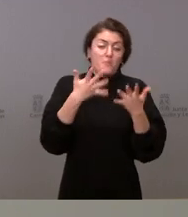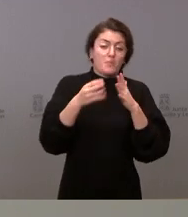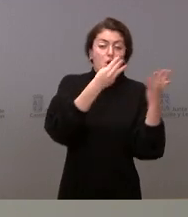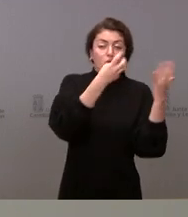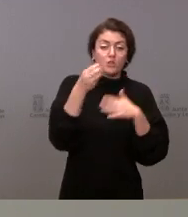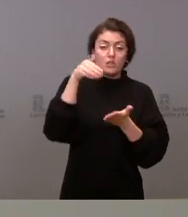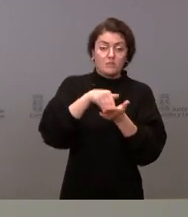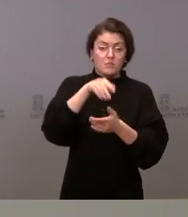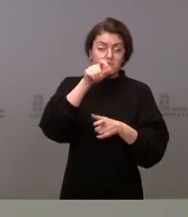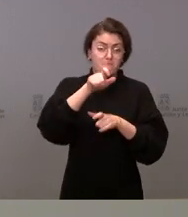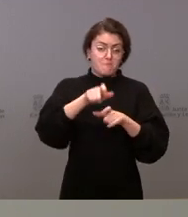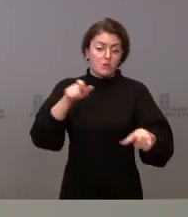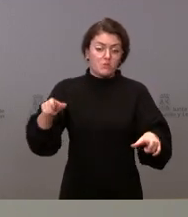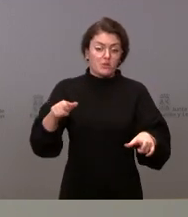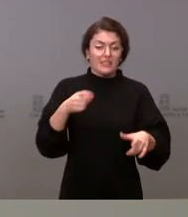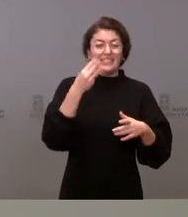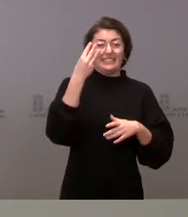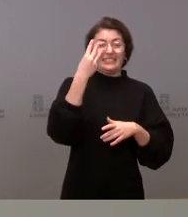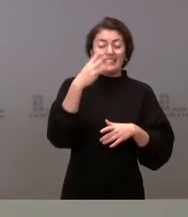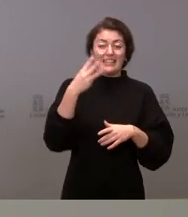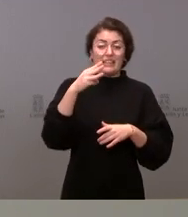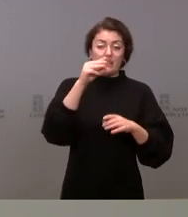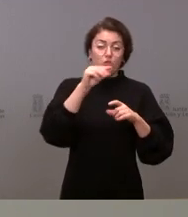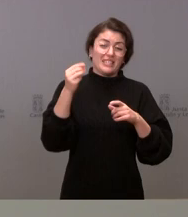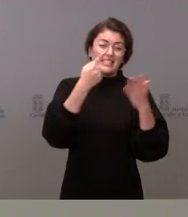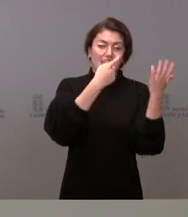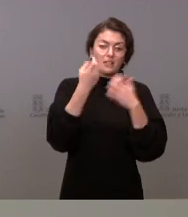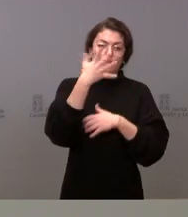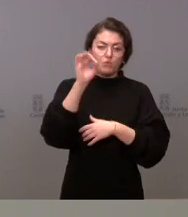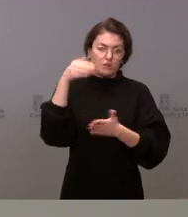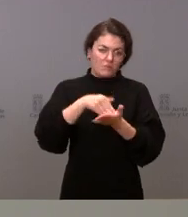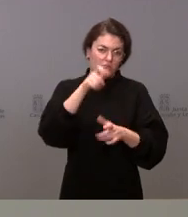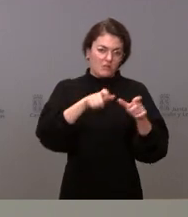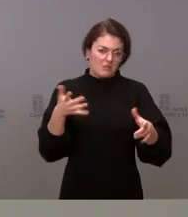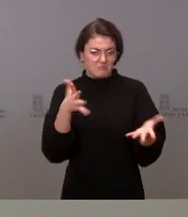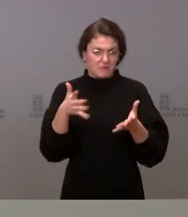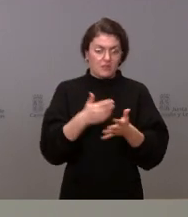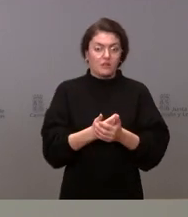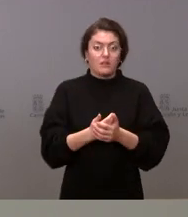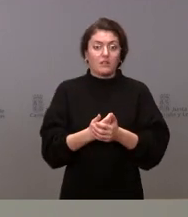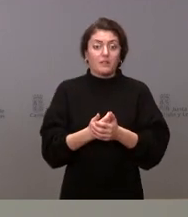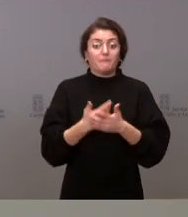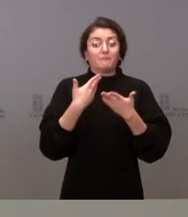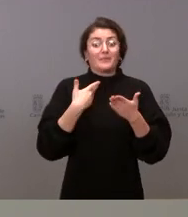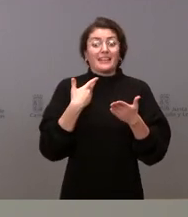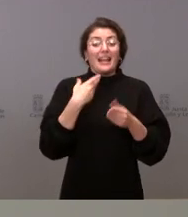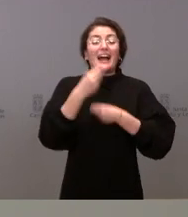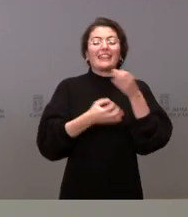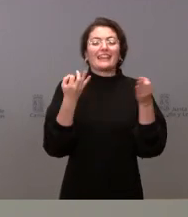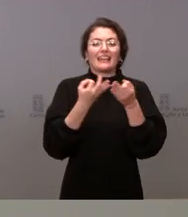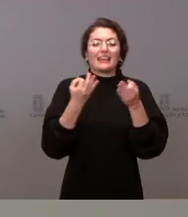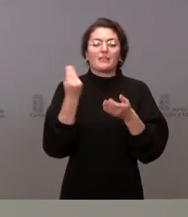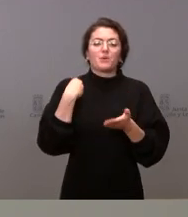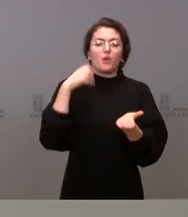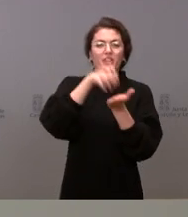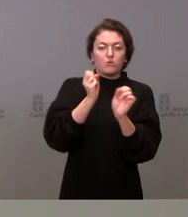terceras dosis, 650.000 personas aproximadamente, vamos para ello a volver a reabrir los centros de vacunación